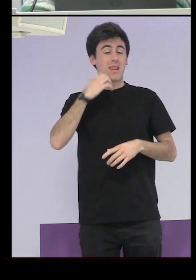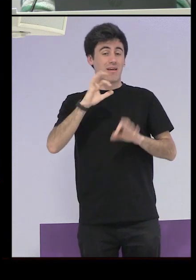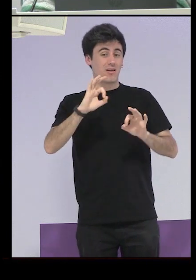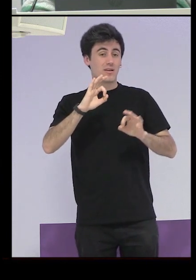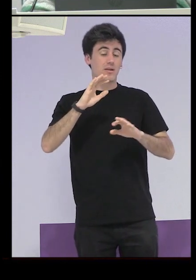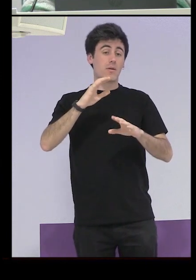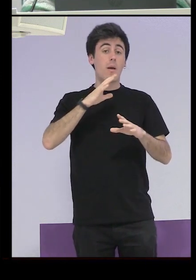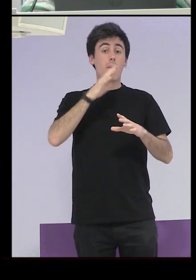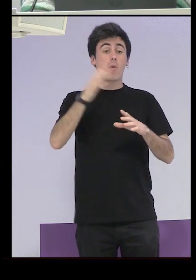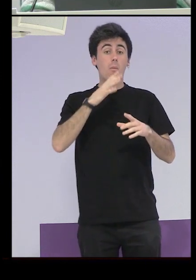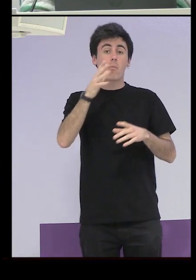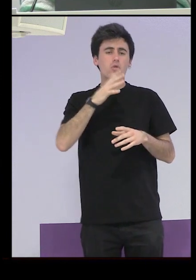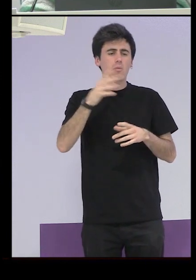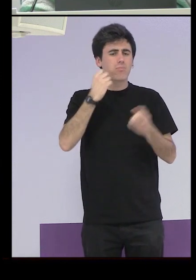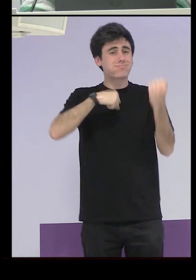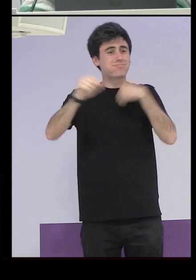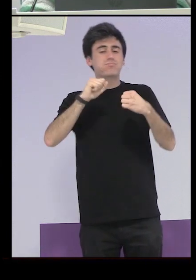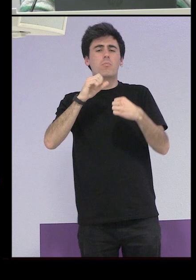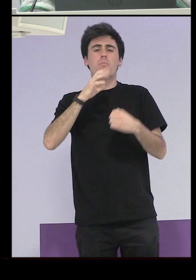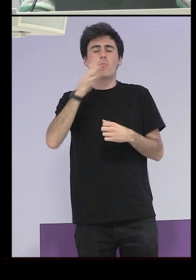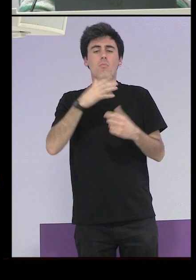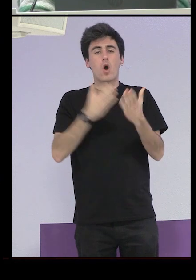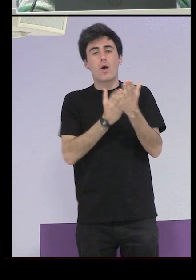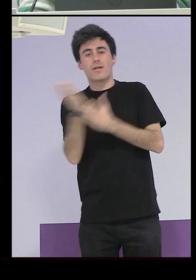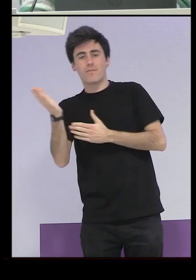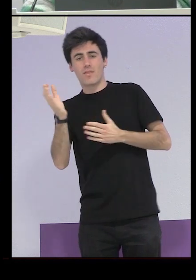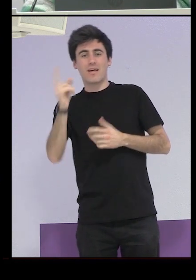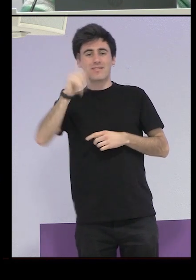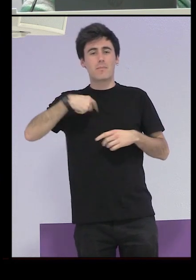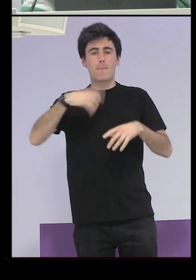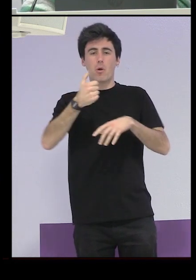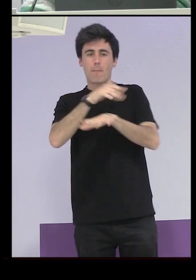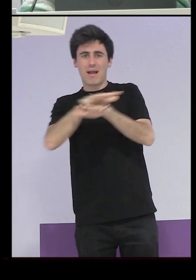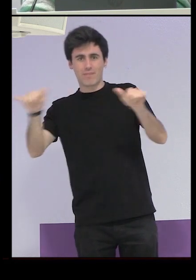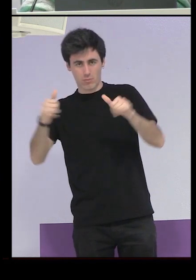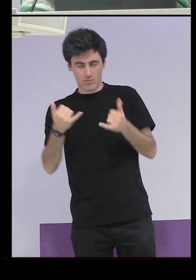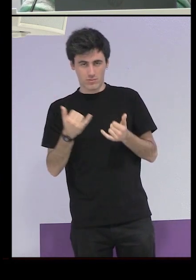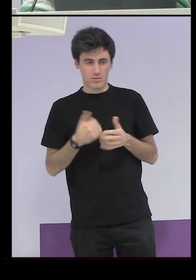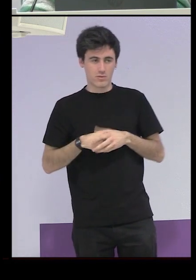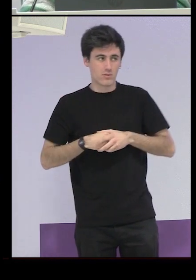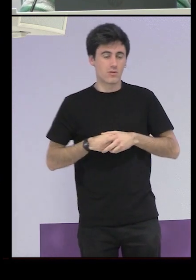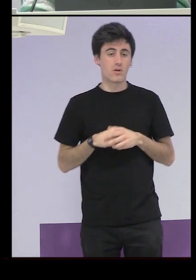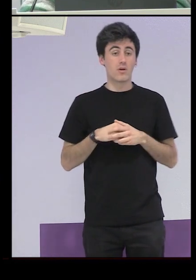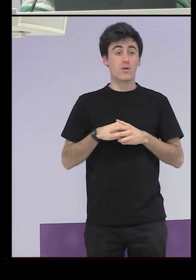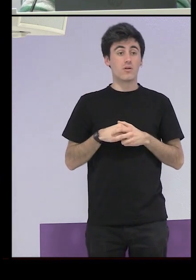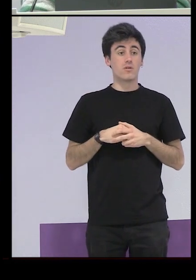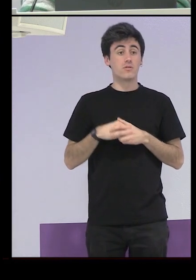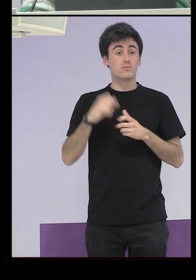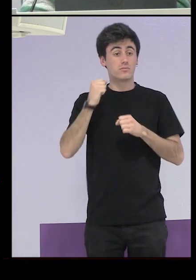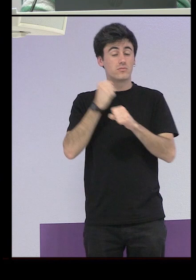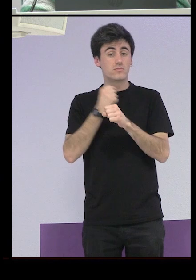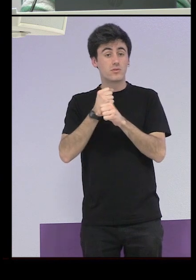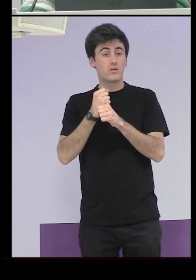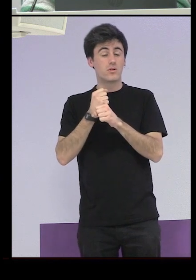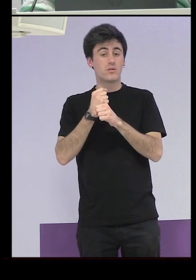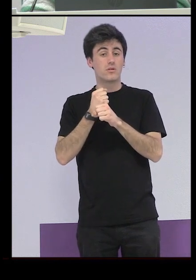conducta desviada y un carácter terco volubre y clapichoso y hasta vengativo huye del trabajo y como consecuencia es desaseada e